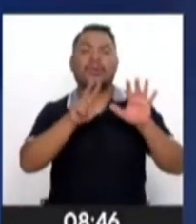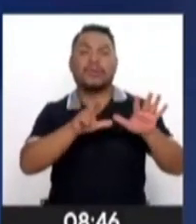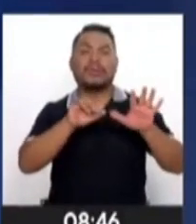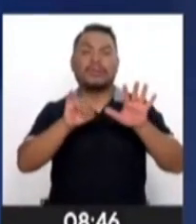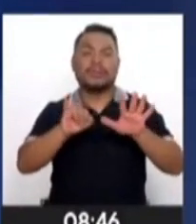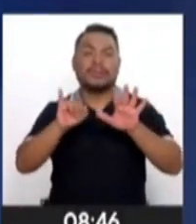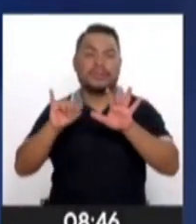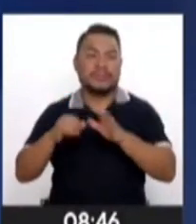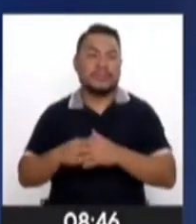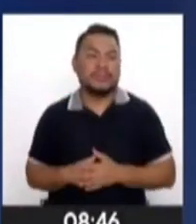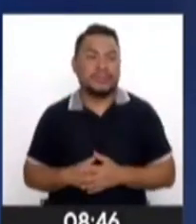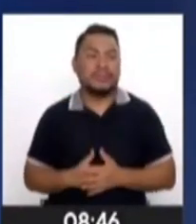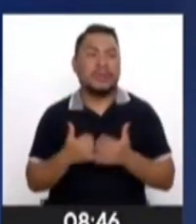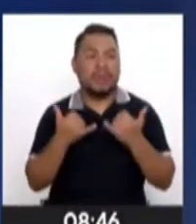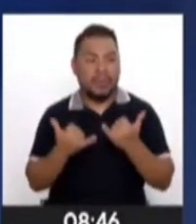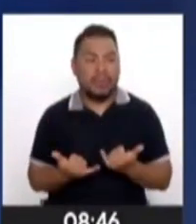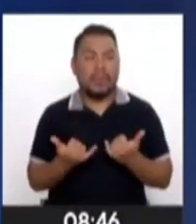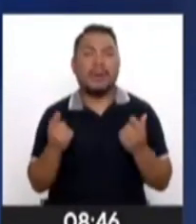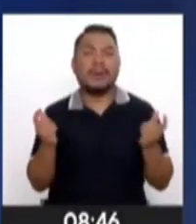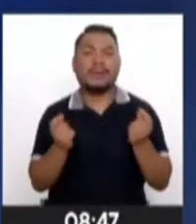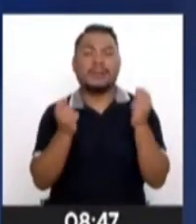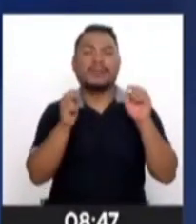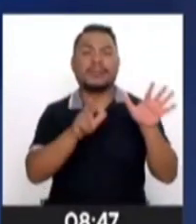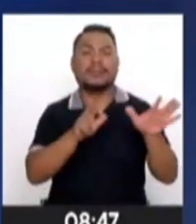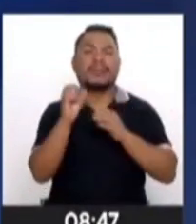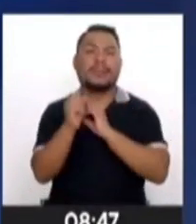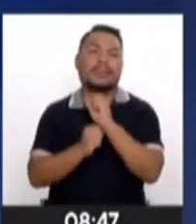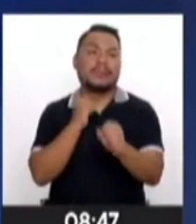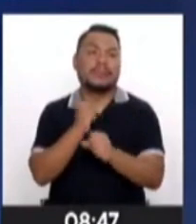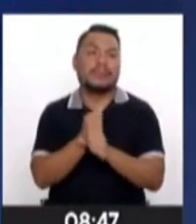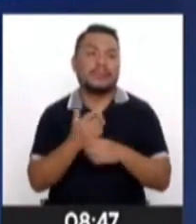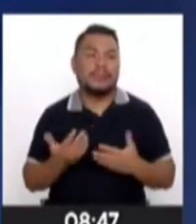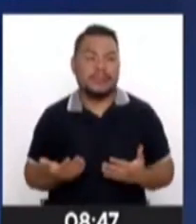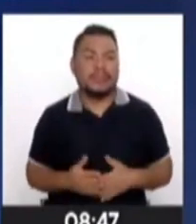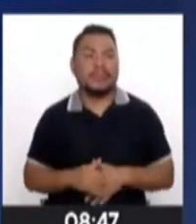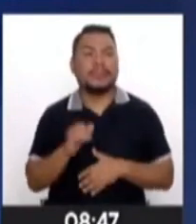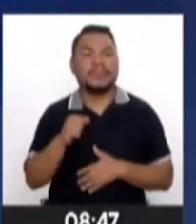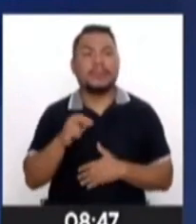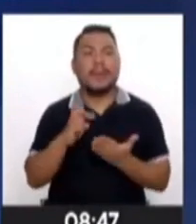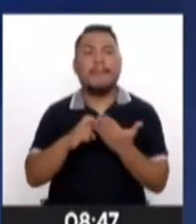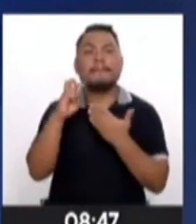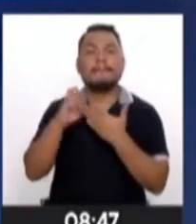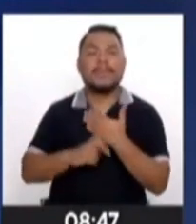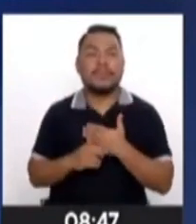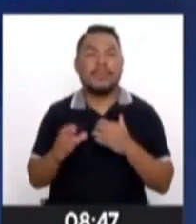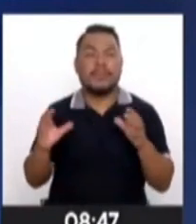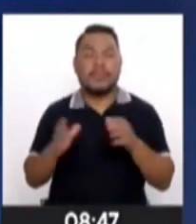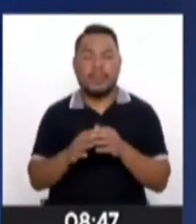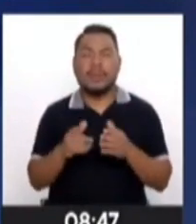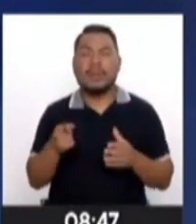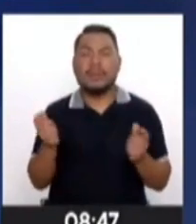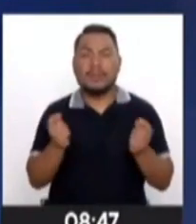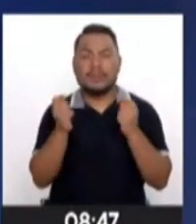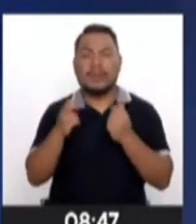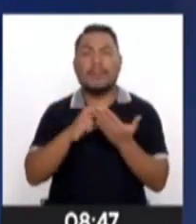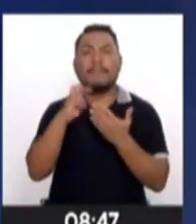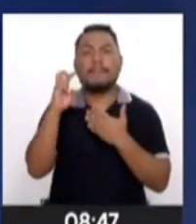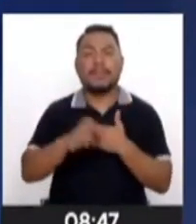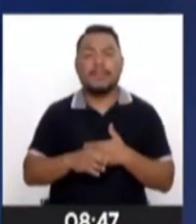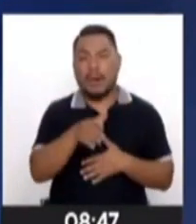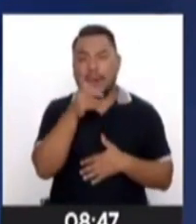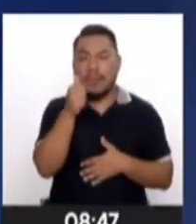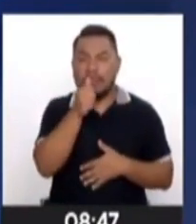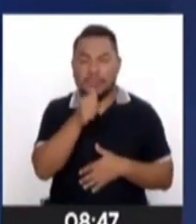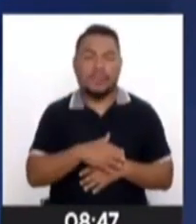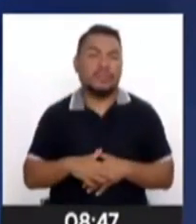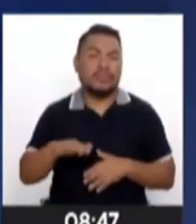447-8666. Hoy cumplimos 88 años de conmemoración de este programa que se ha